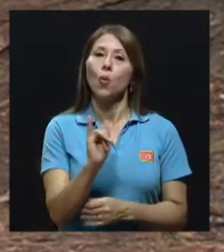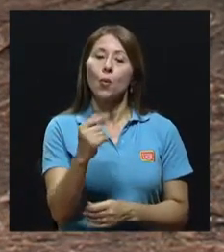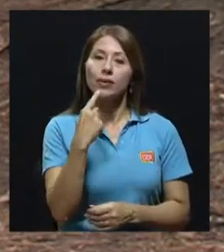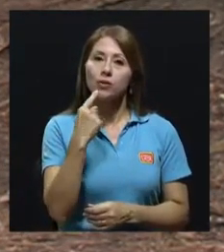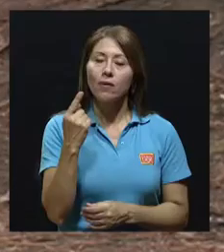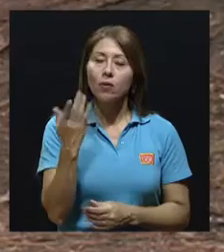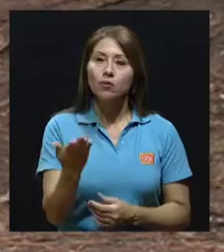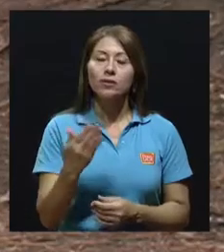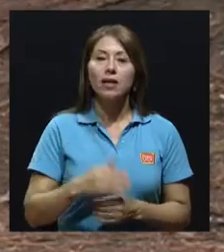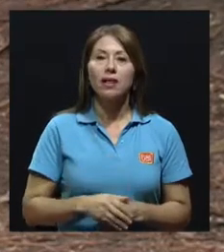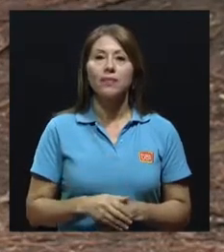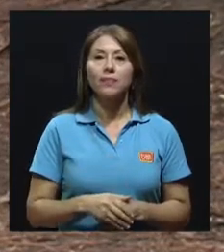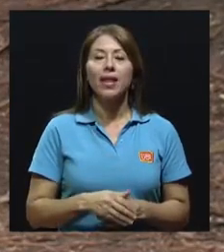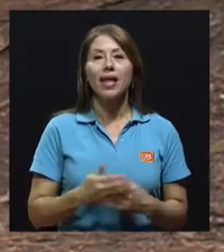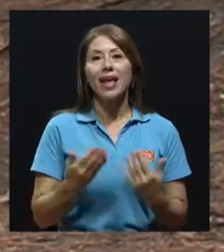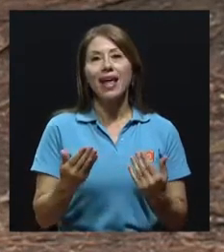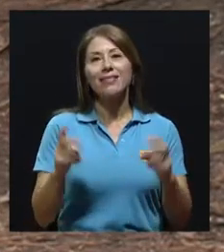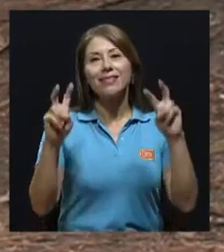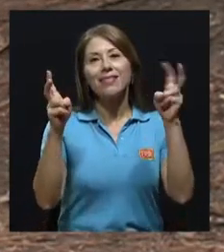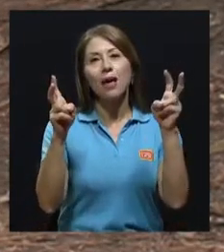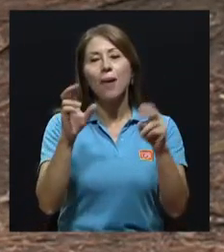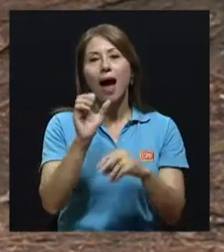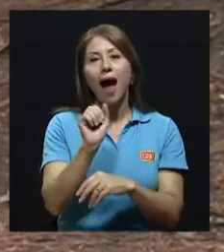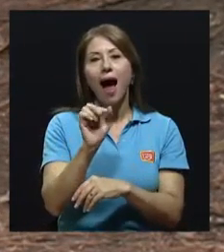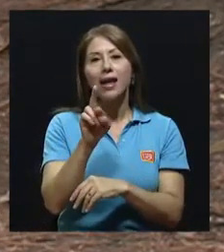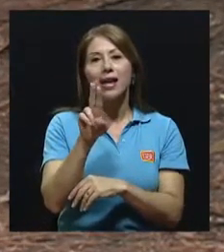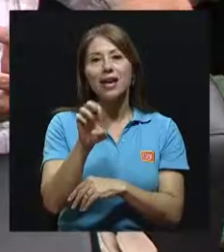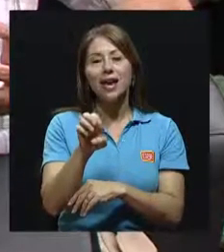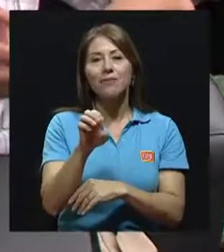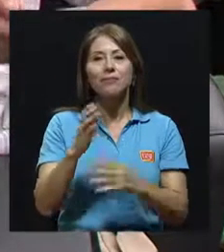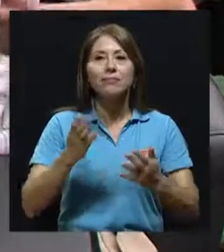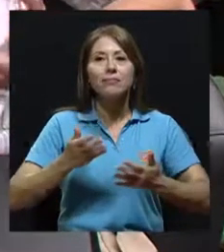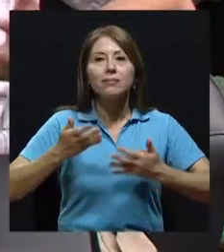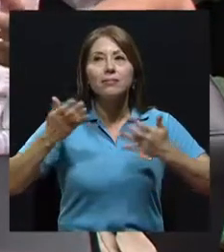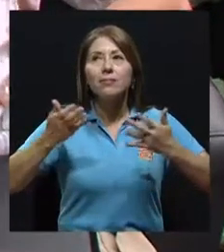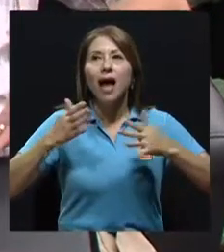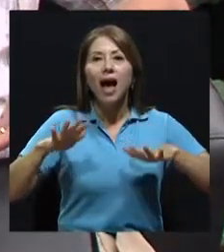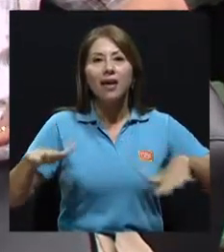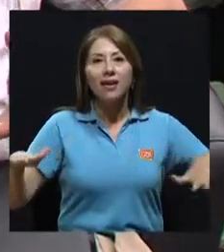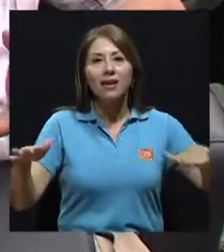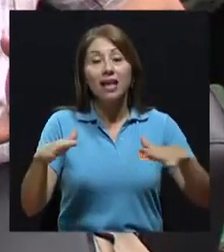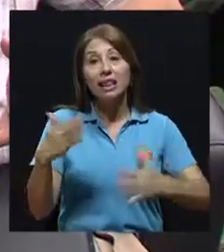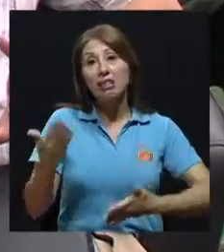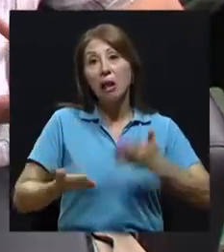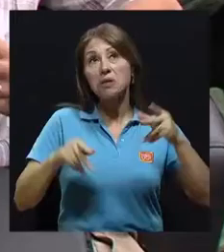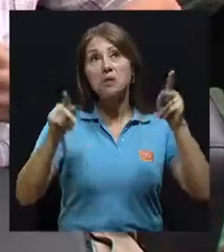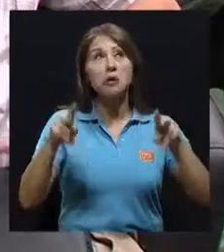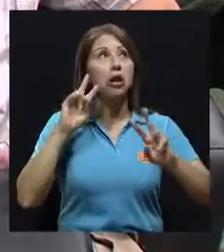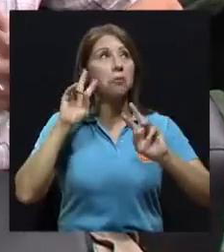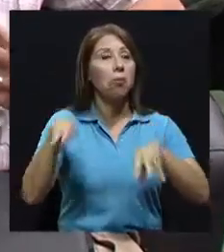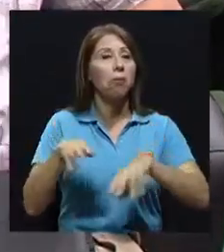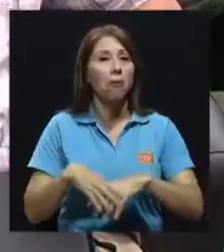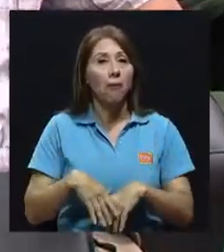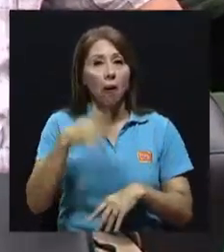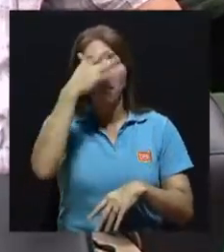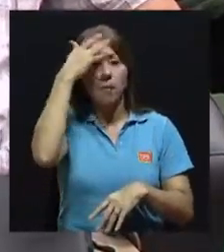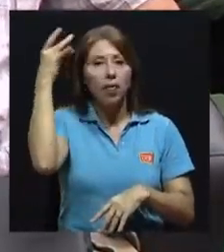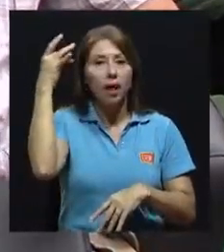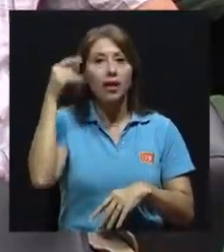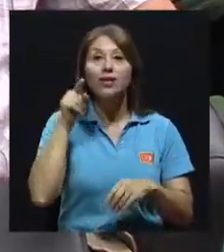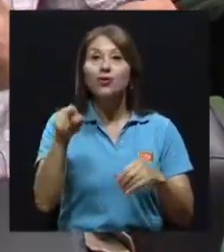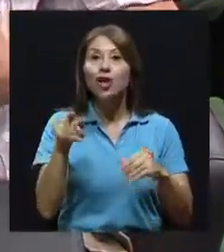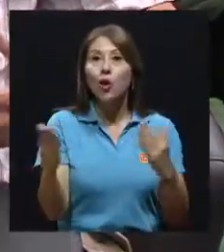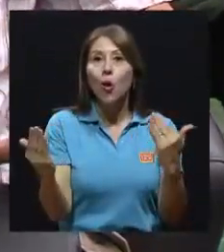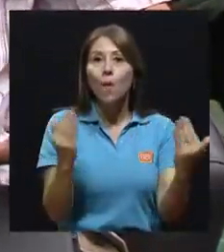usted mencionaba, María, el tema aire quizás es uno de los temas que se ha dejado más en el olvido. Si usted lo compara con los temas agua,